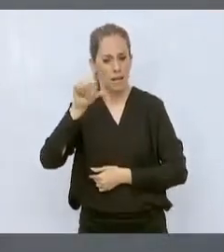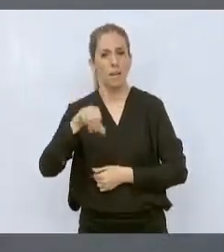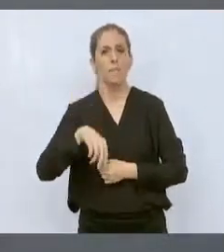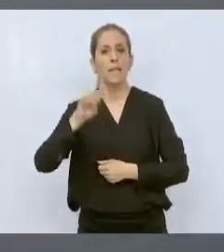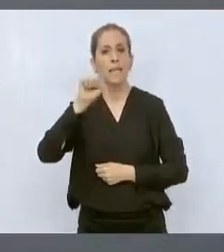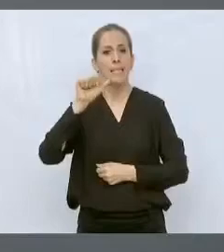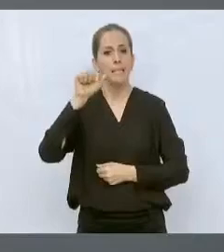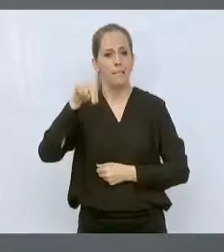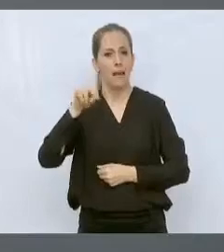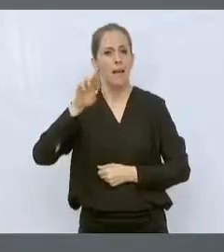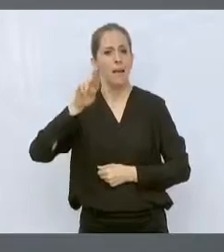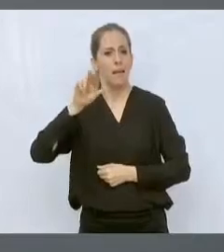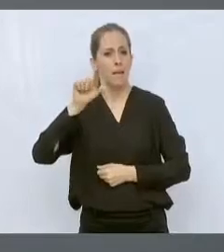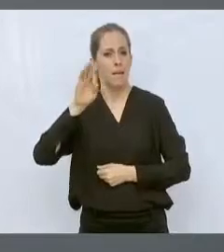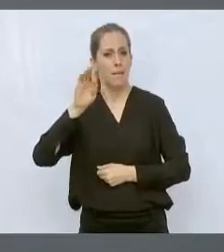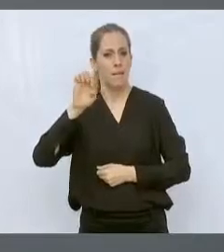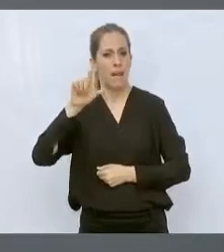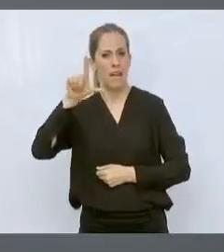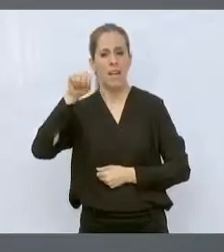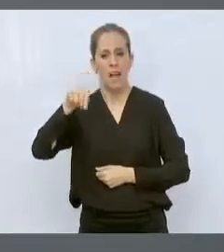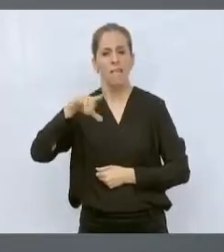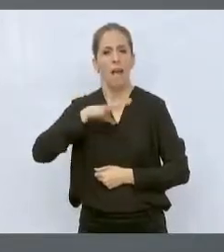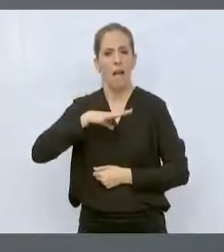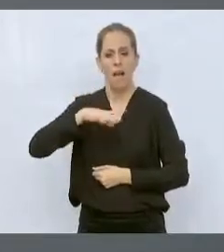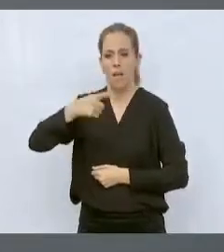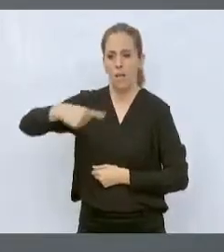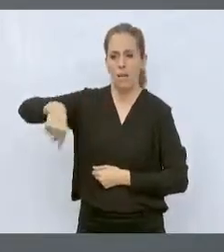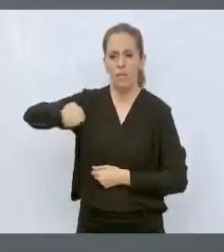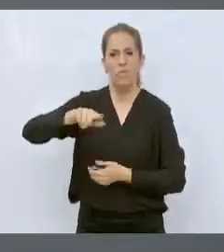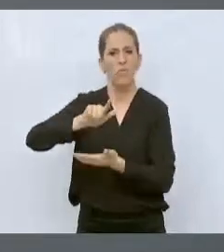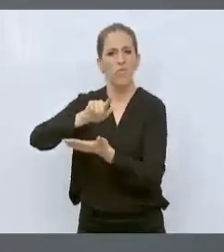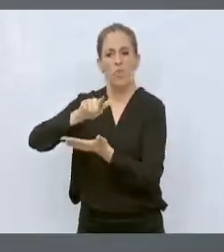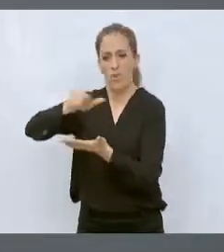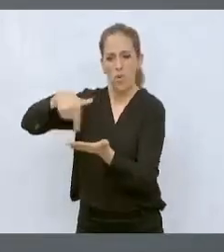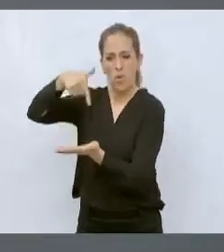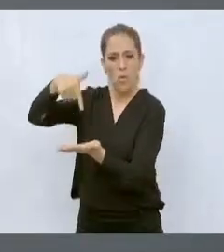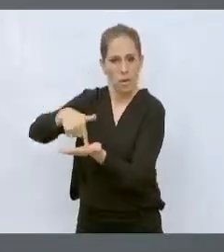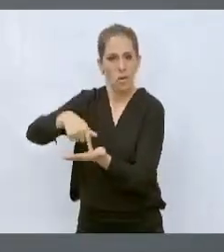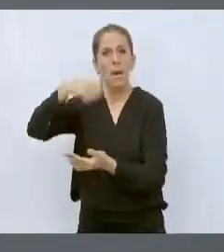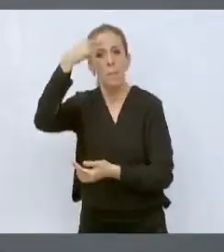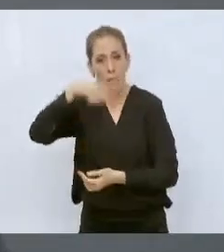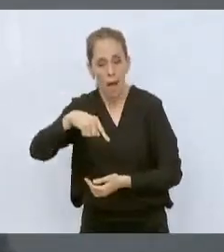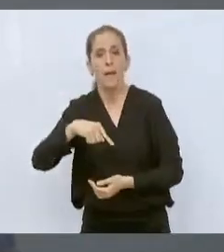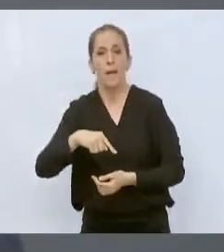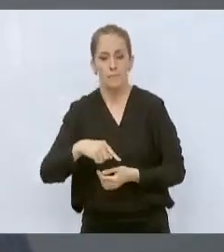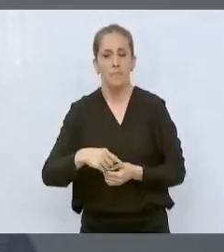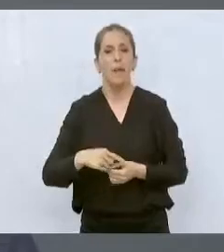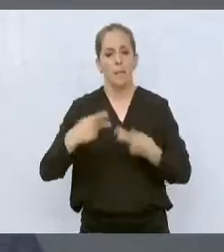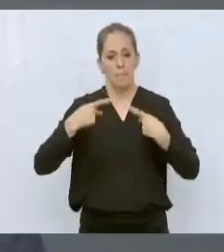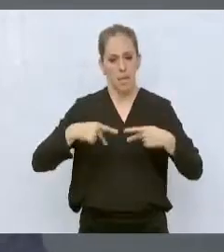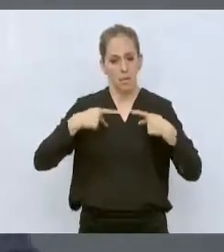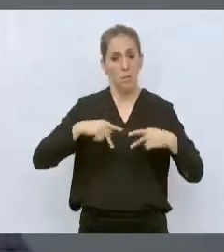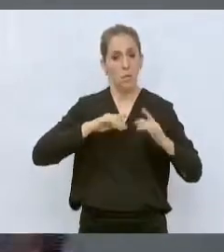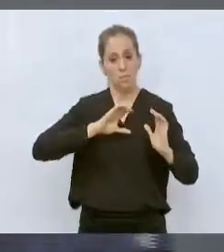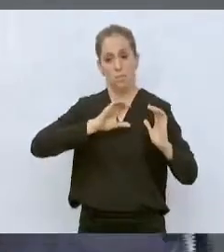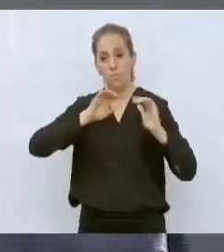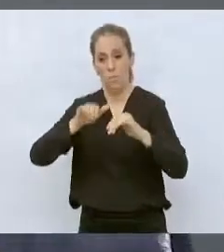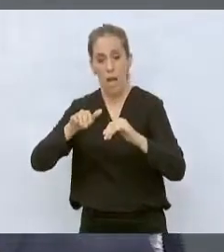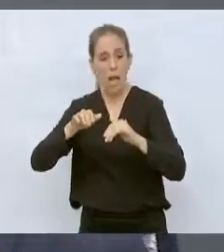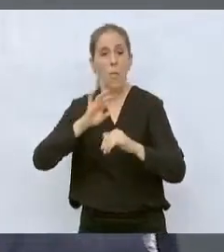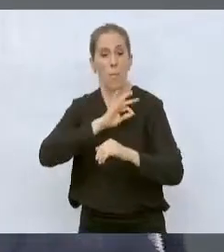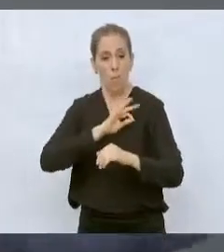procesamiento de alimentos para toda la gente del sur del Estado que requiera tener o que no tenga empleo o que no tenga un ingreso,